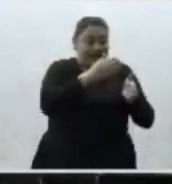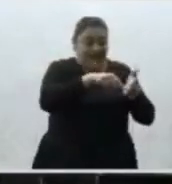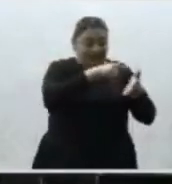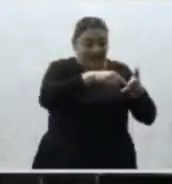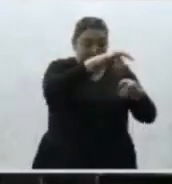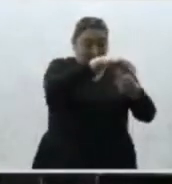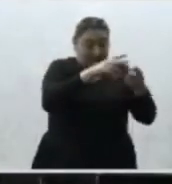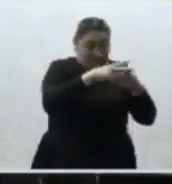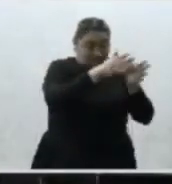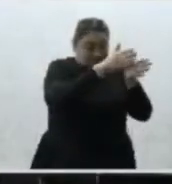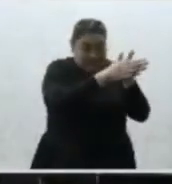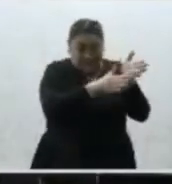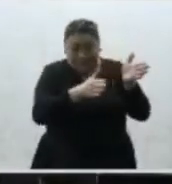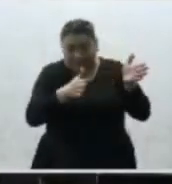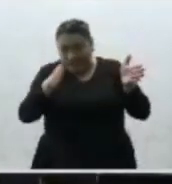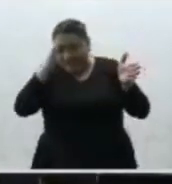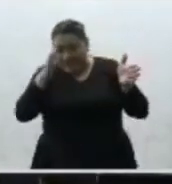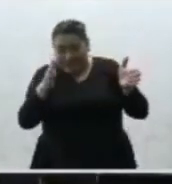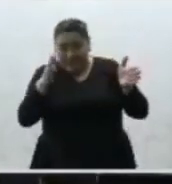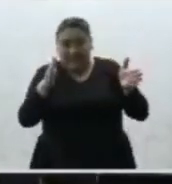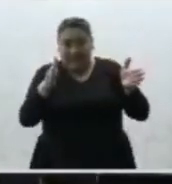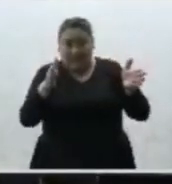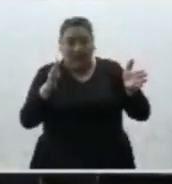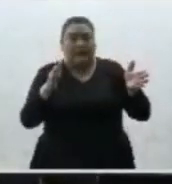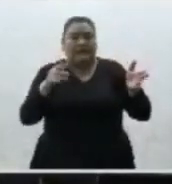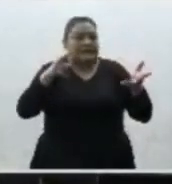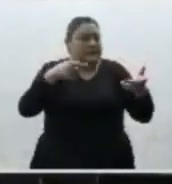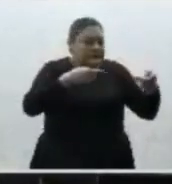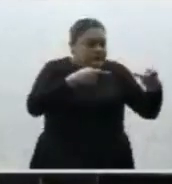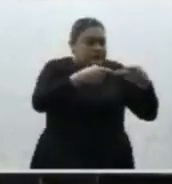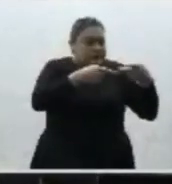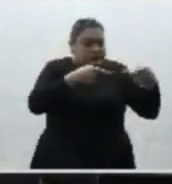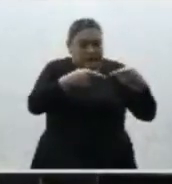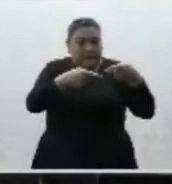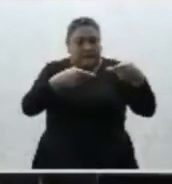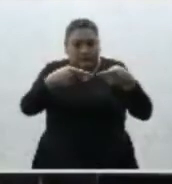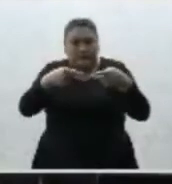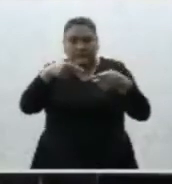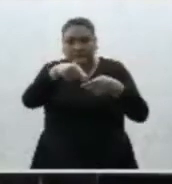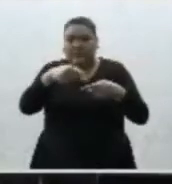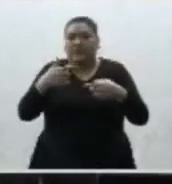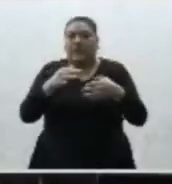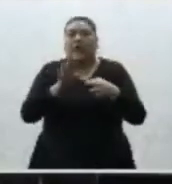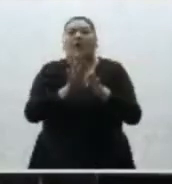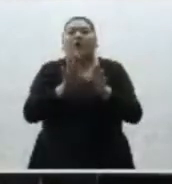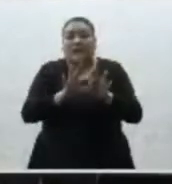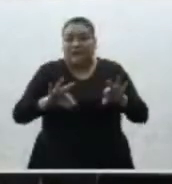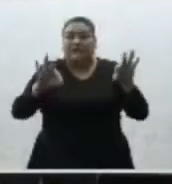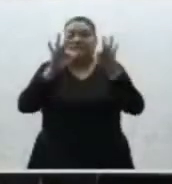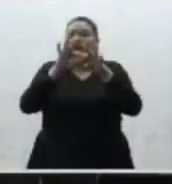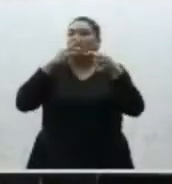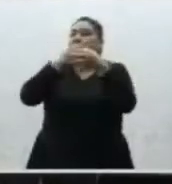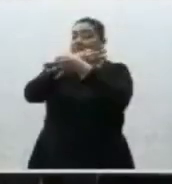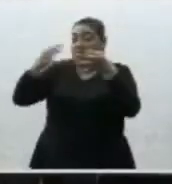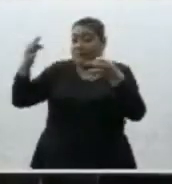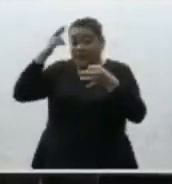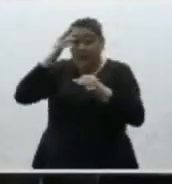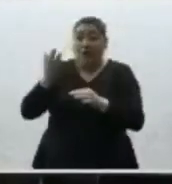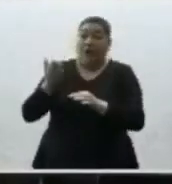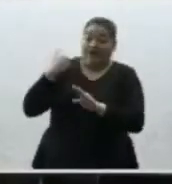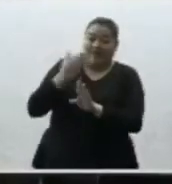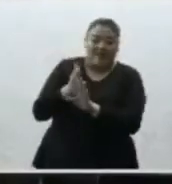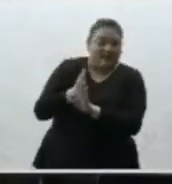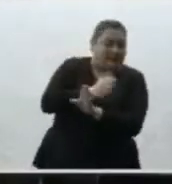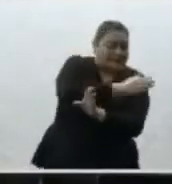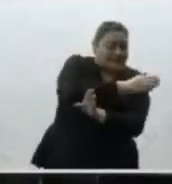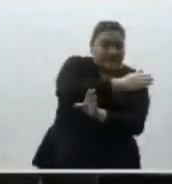jornada electoral del 1 de julio del año en curso y a la pertinencia de realizar foros de esta naturaleza. La jornada electoral que vivimos